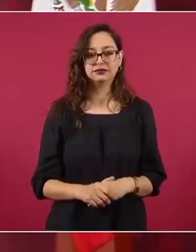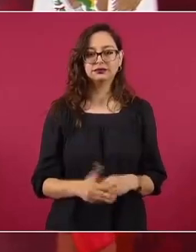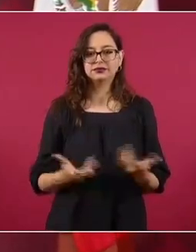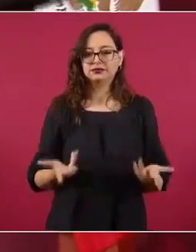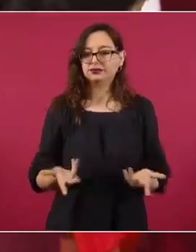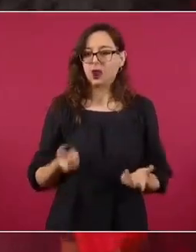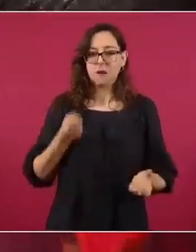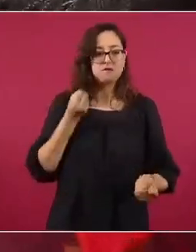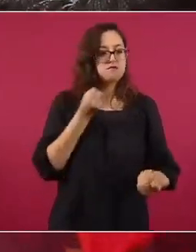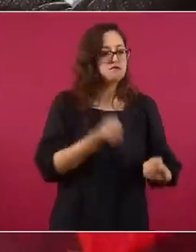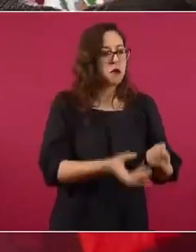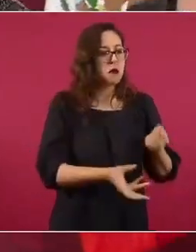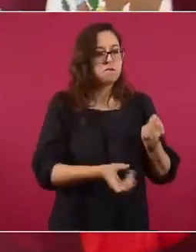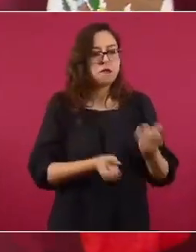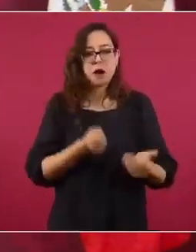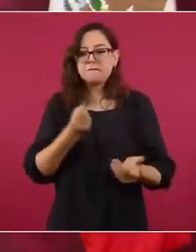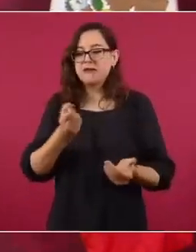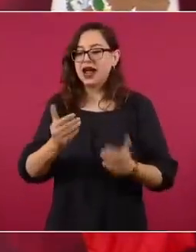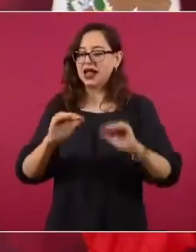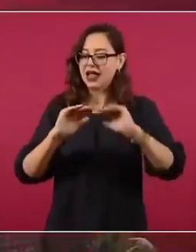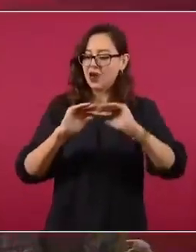¿Cómo vamos a vivir en un país